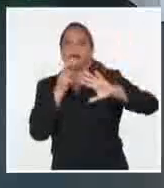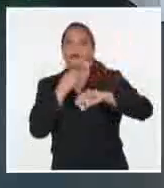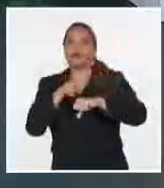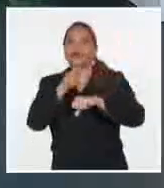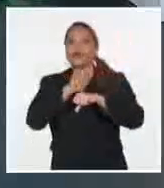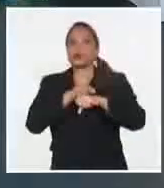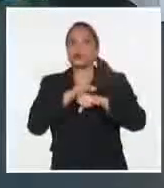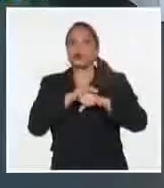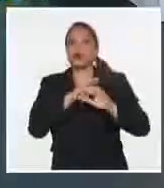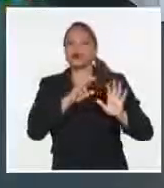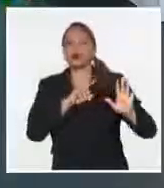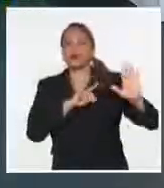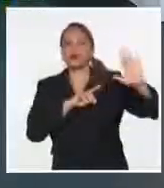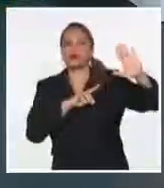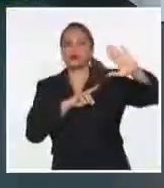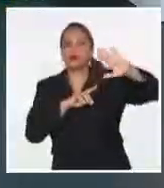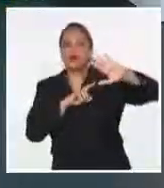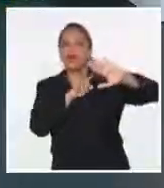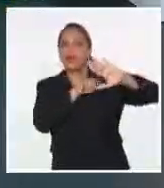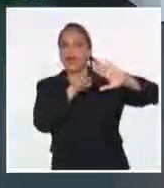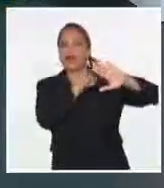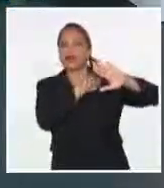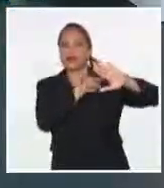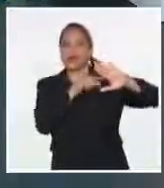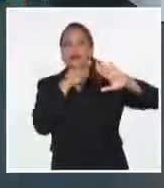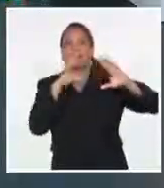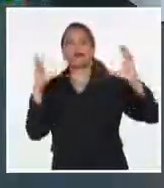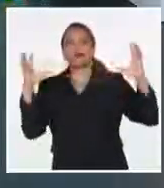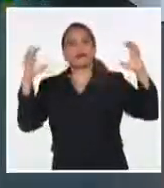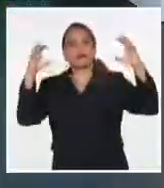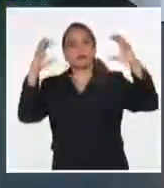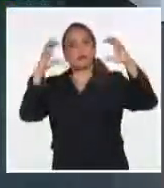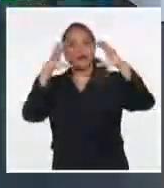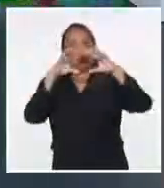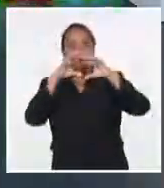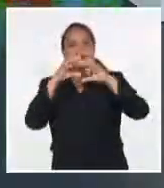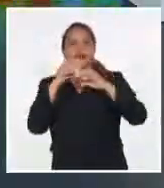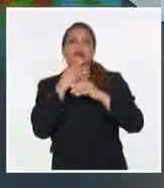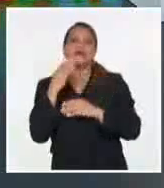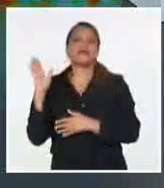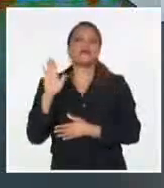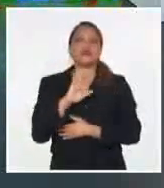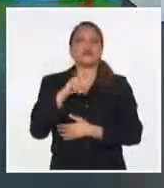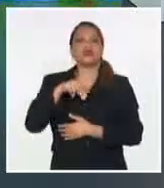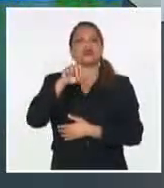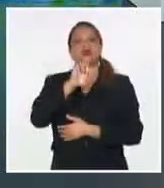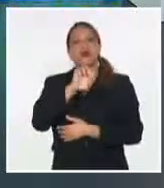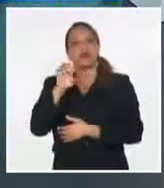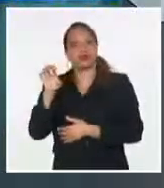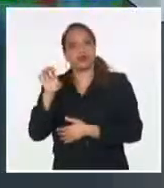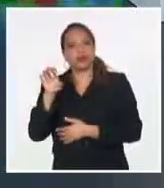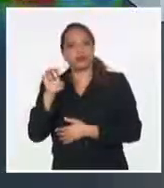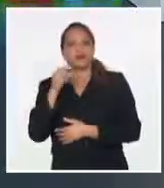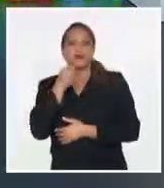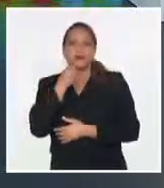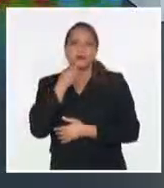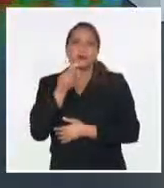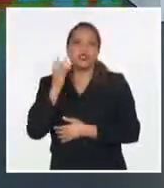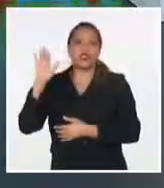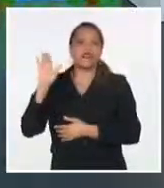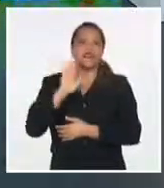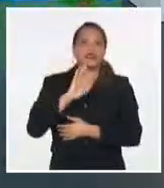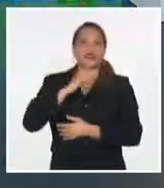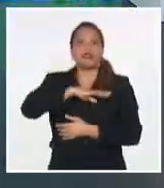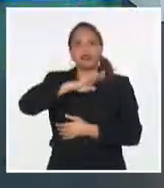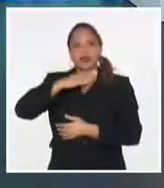altas presiones aquí y por lo tanto la nubosidad sigue llegando del nordeste y cuando eso pasa hay nubosidad que viene del mar, se